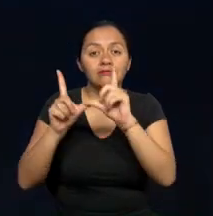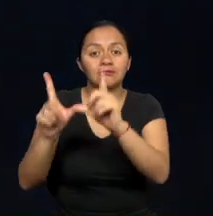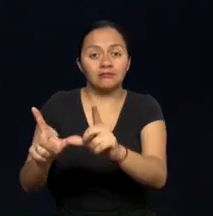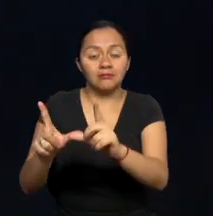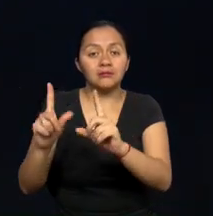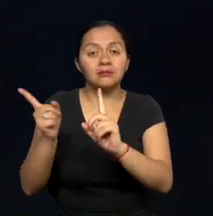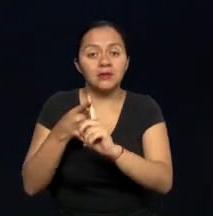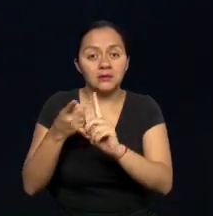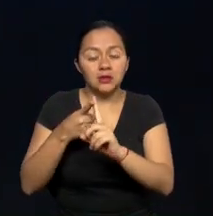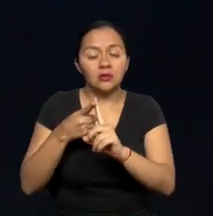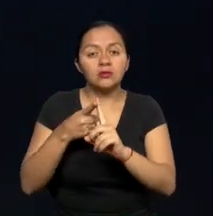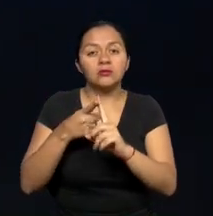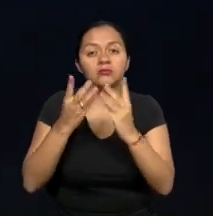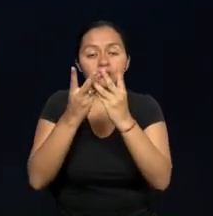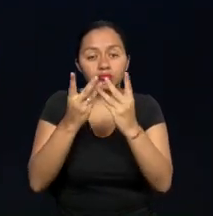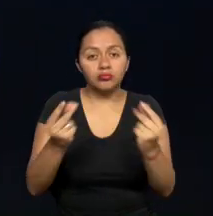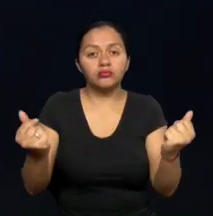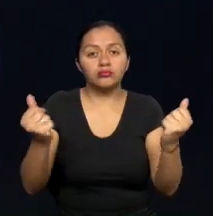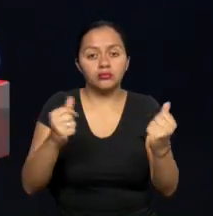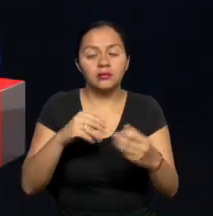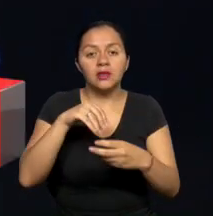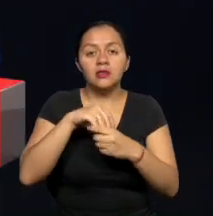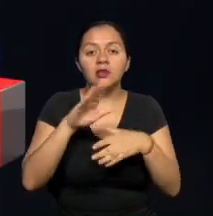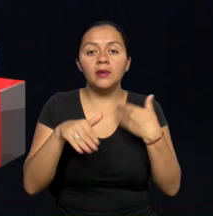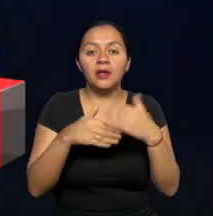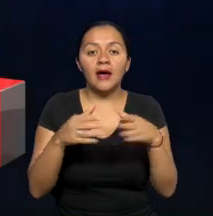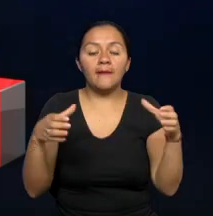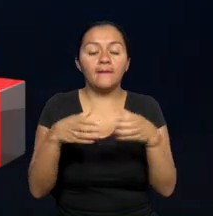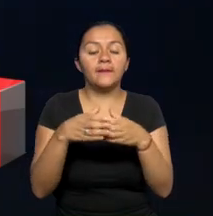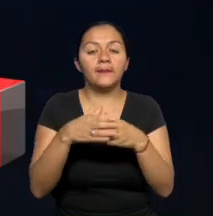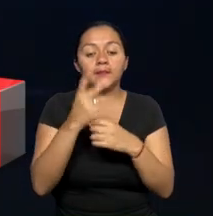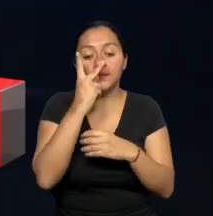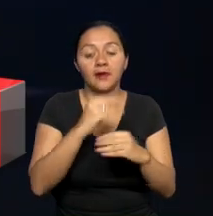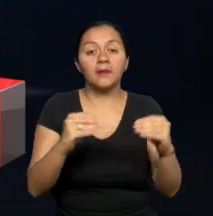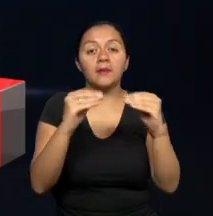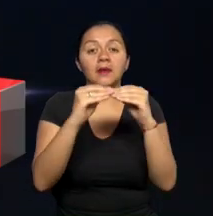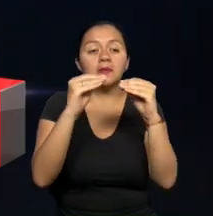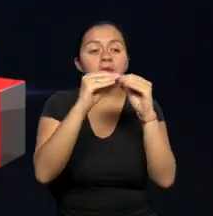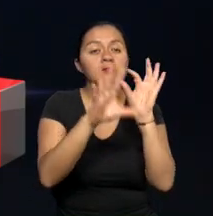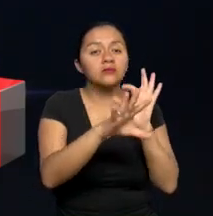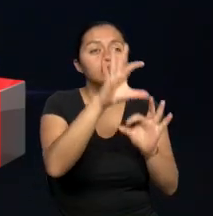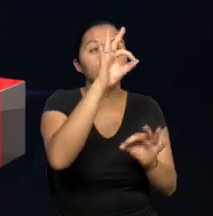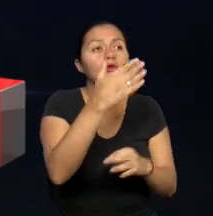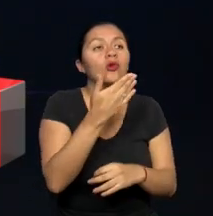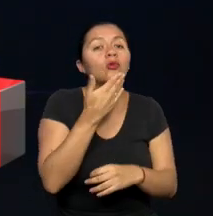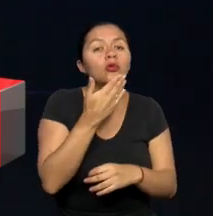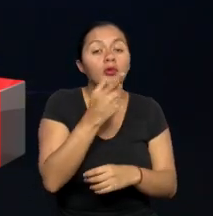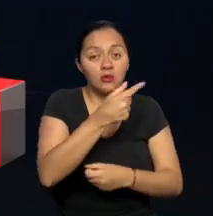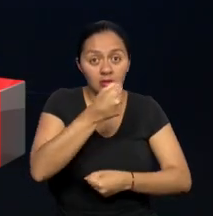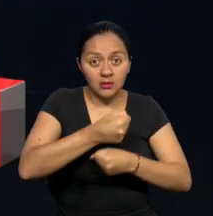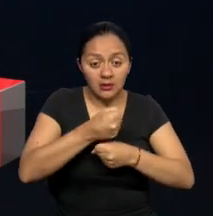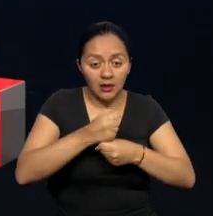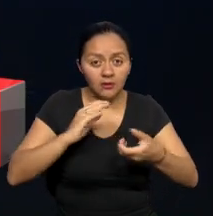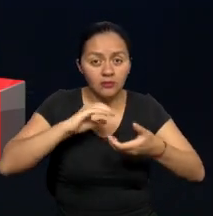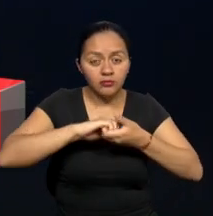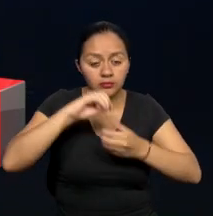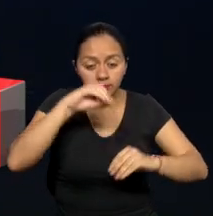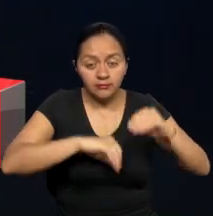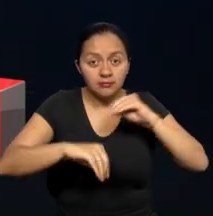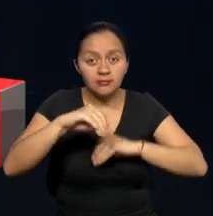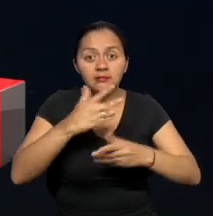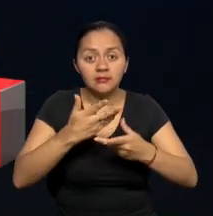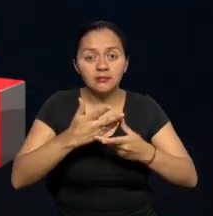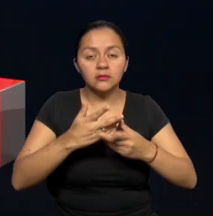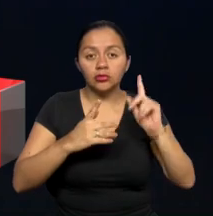justamente solventar la categoría de intérprete de lengua de señas, se trabajó en conjunto con la